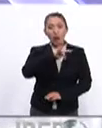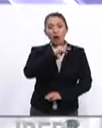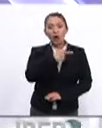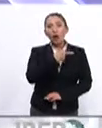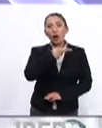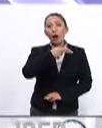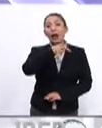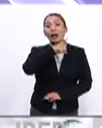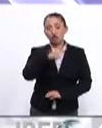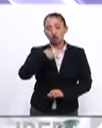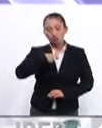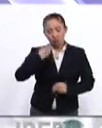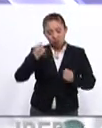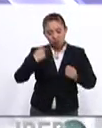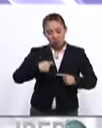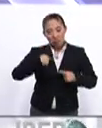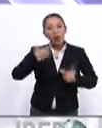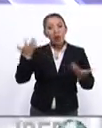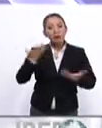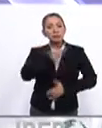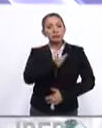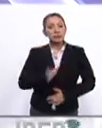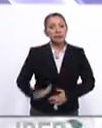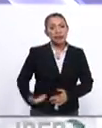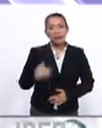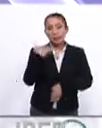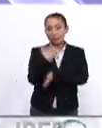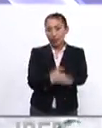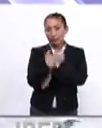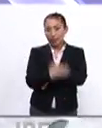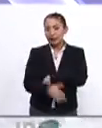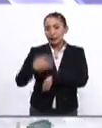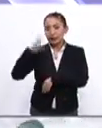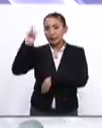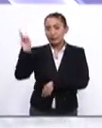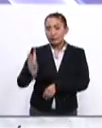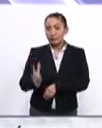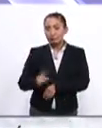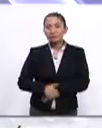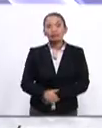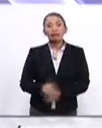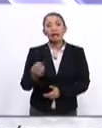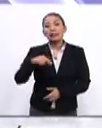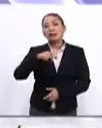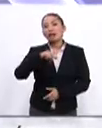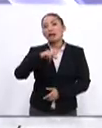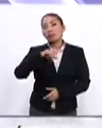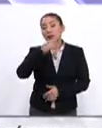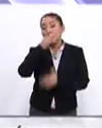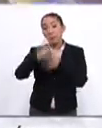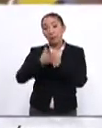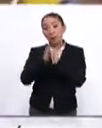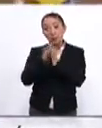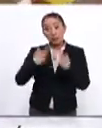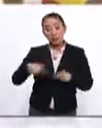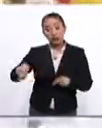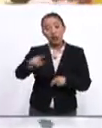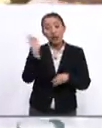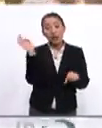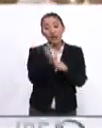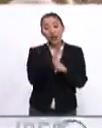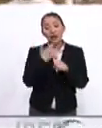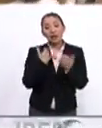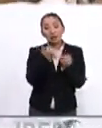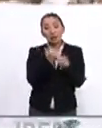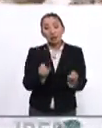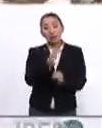Guaidó se autoproclamó presidente interino de la nación bolivariana. Nicolás Maduro hizo un llamado a la ciudadanía a defender